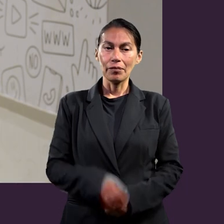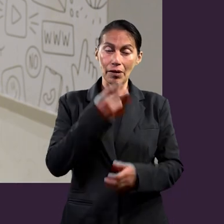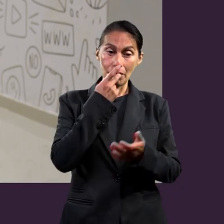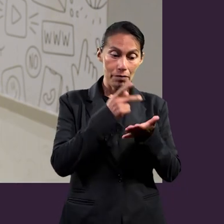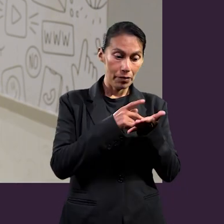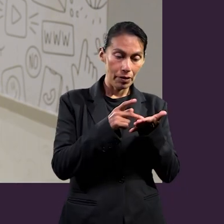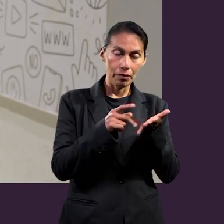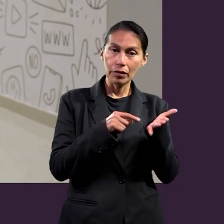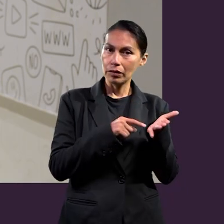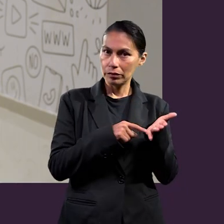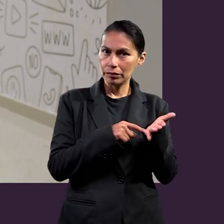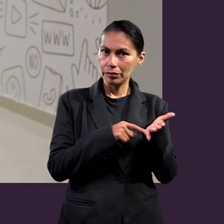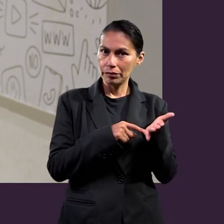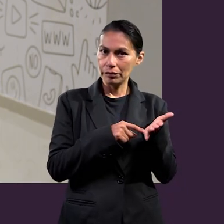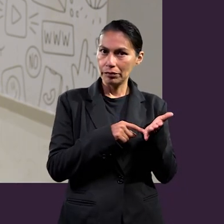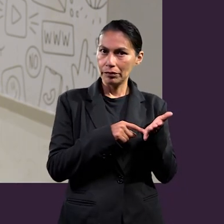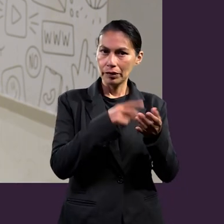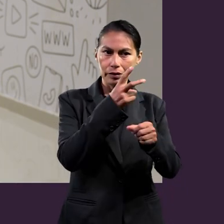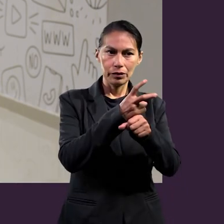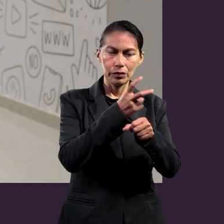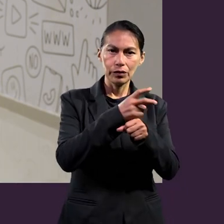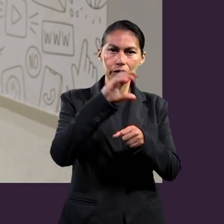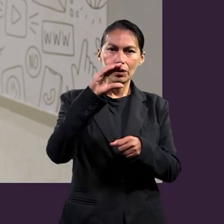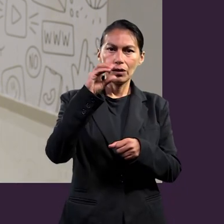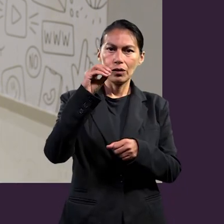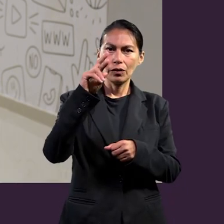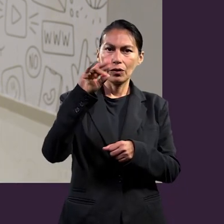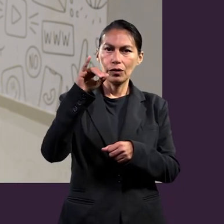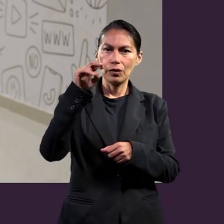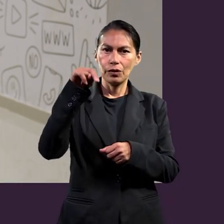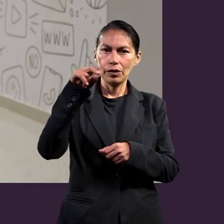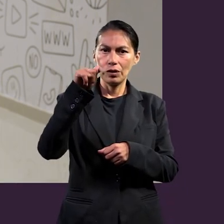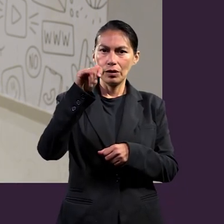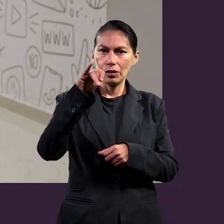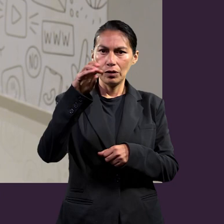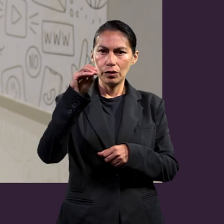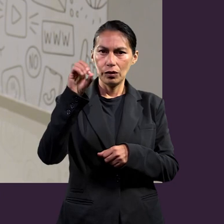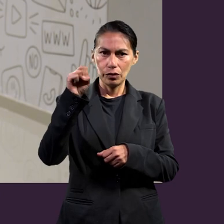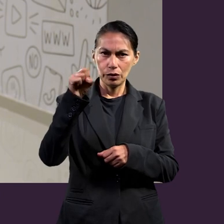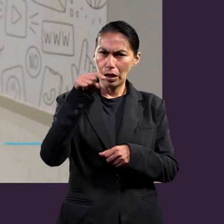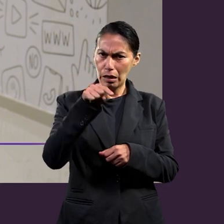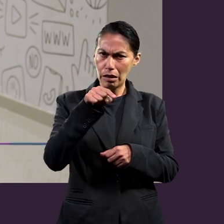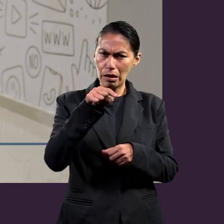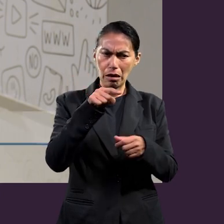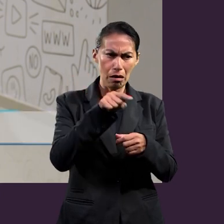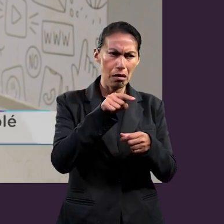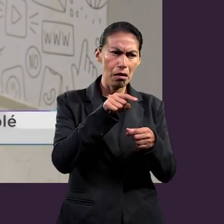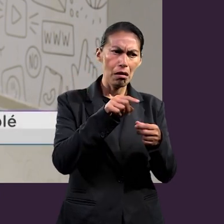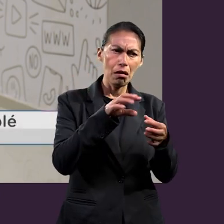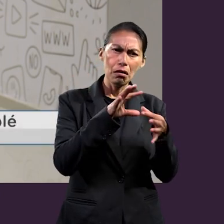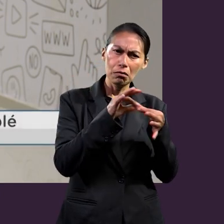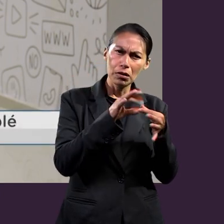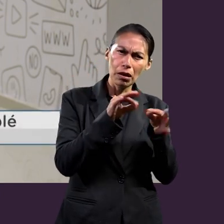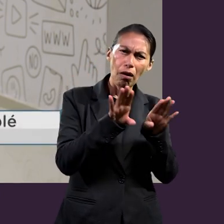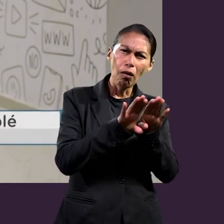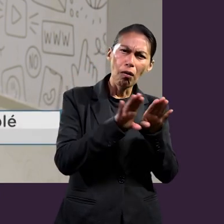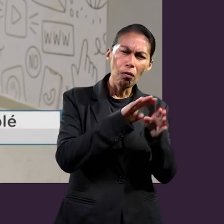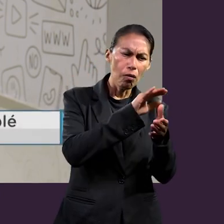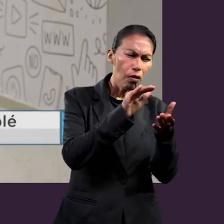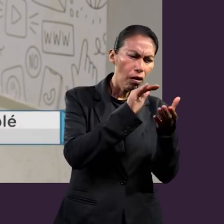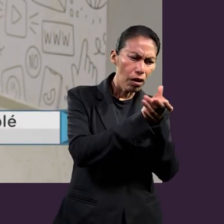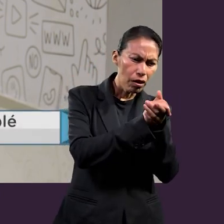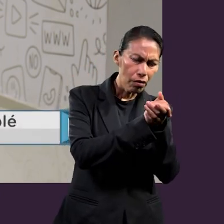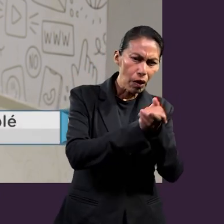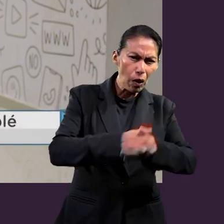El apóstol Pablo, aquí en 2 Corintios, usa el casamiento o el